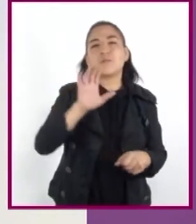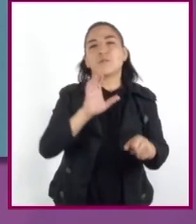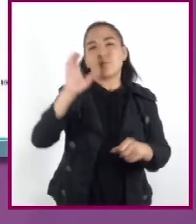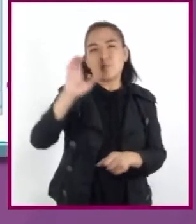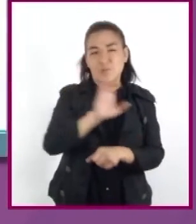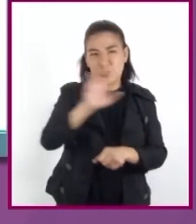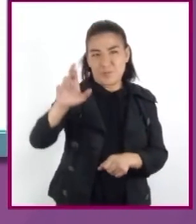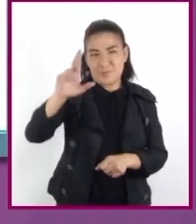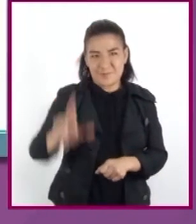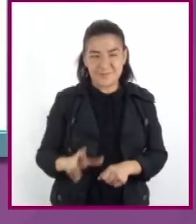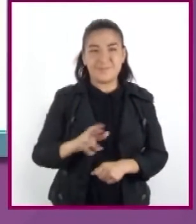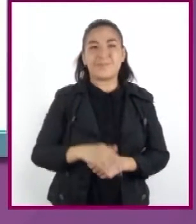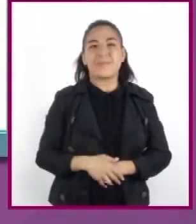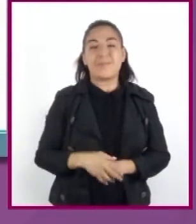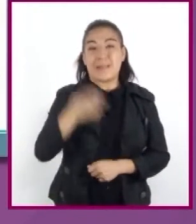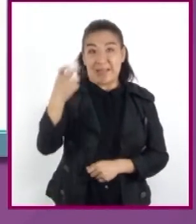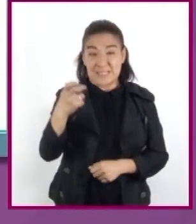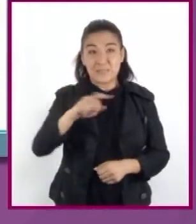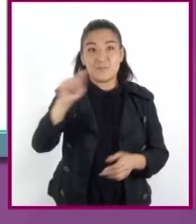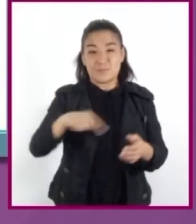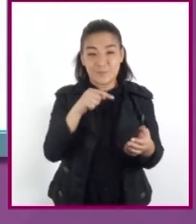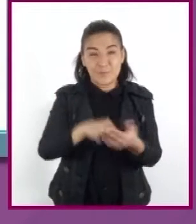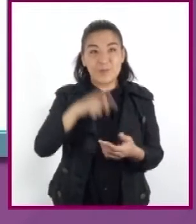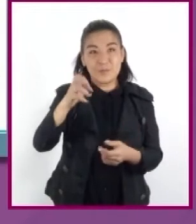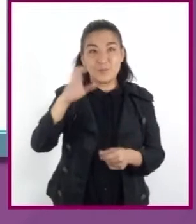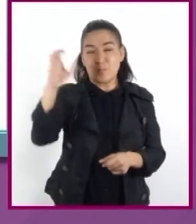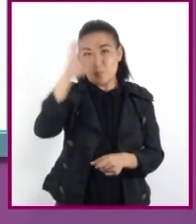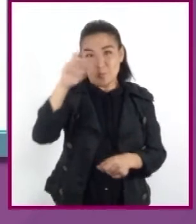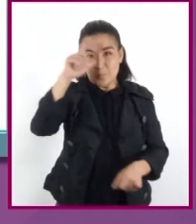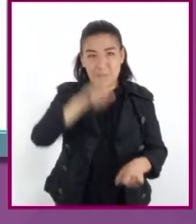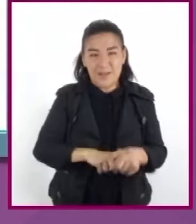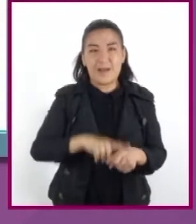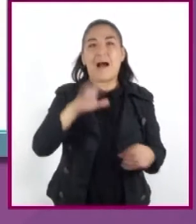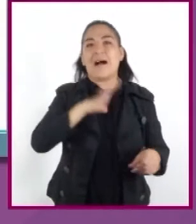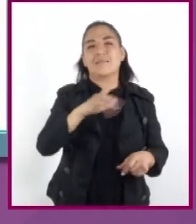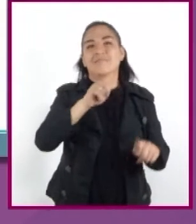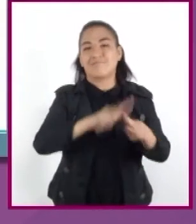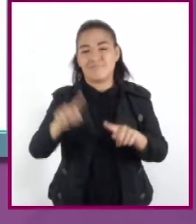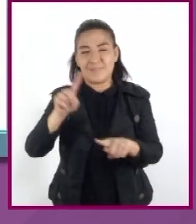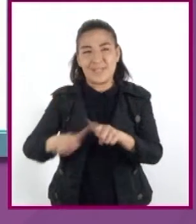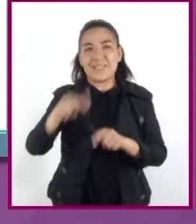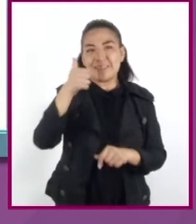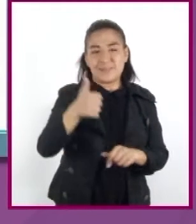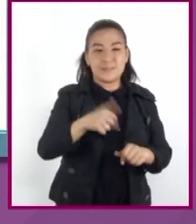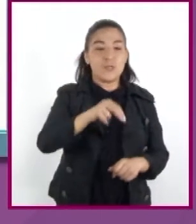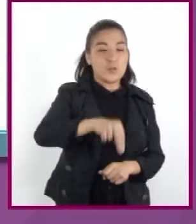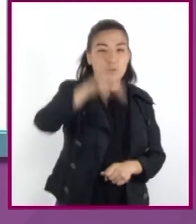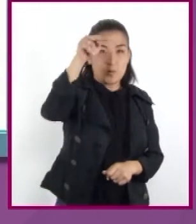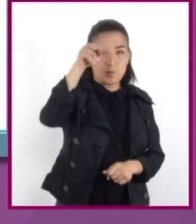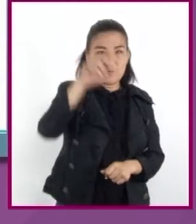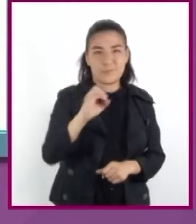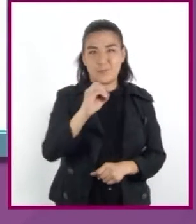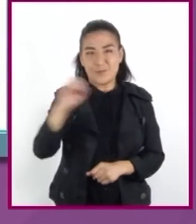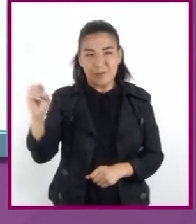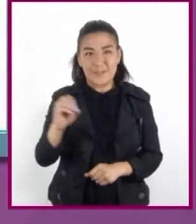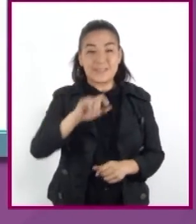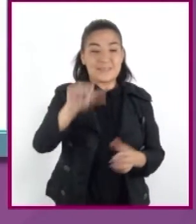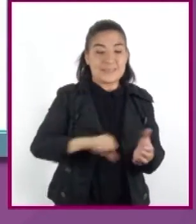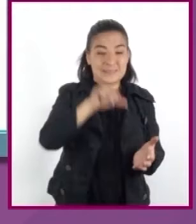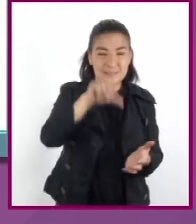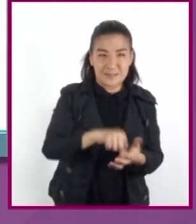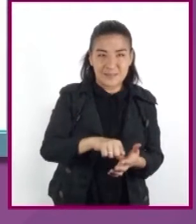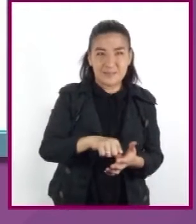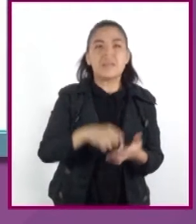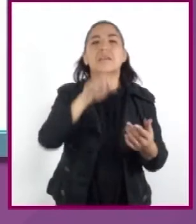Rica. Esta superárea cultural a su vez se dividió en seis áreas, norte, occidente, centro o